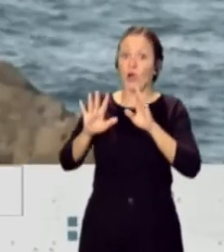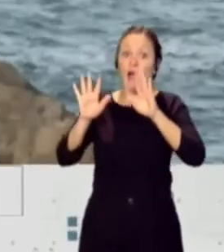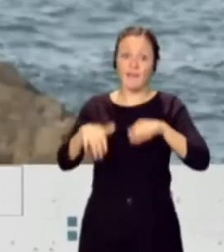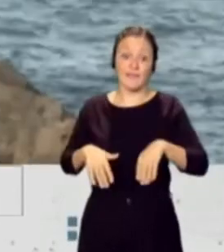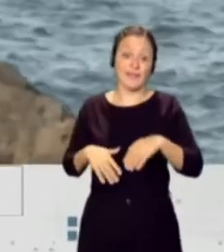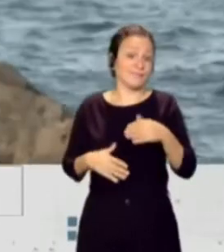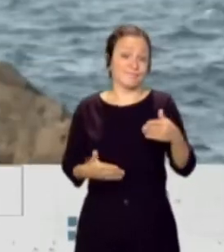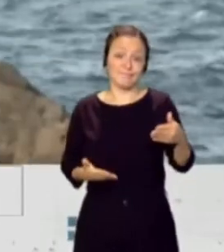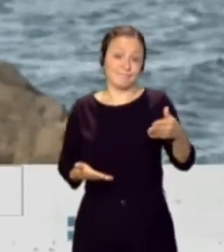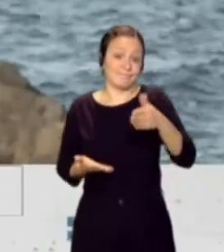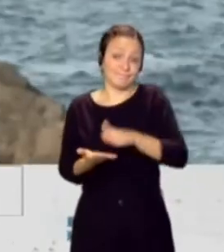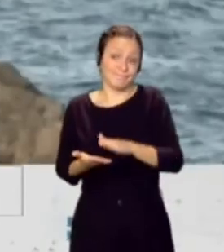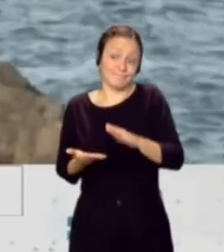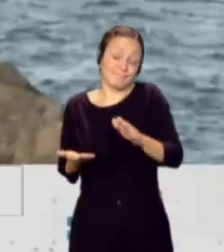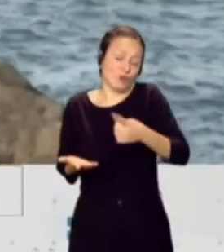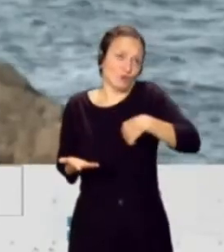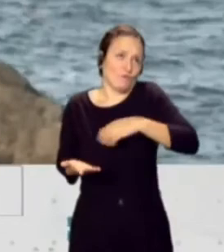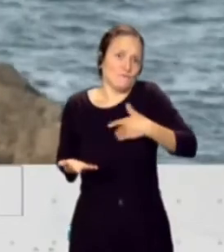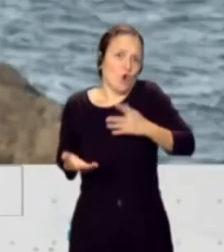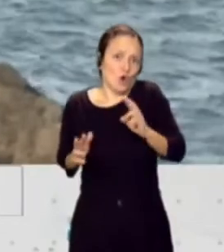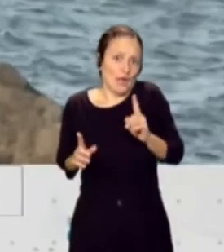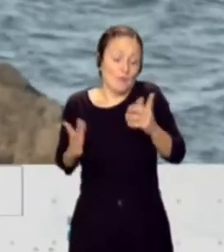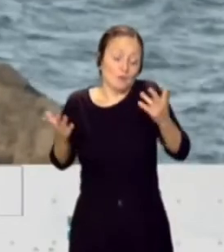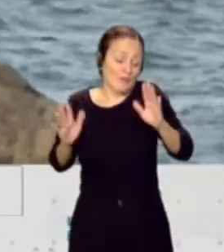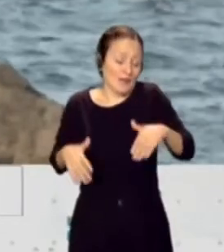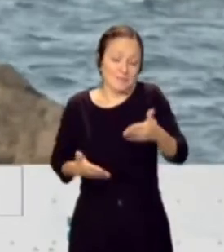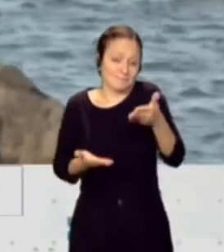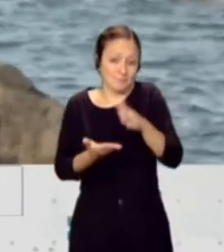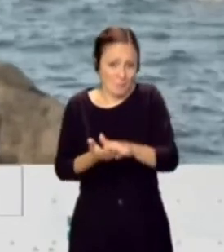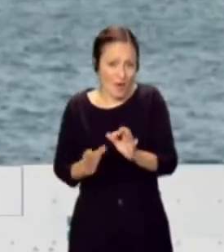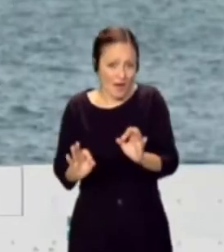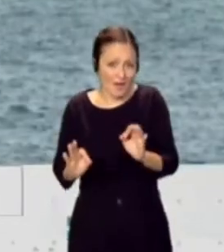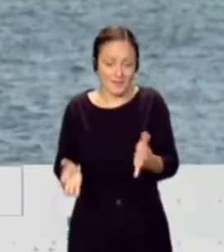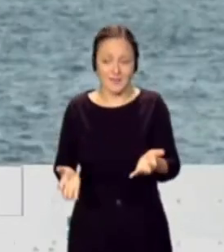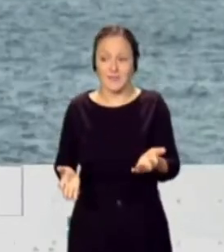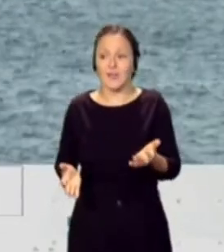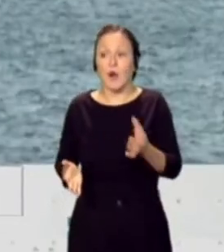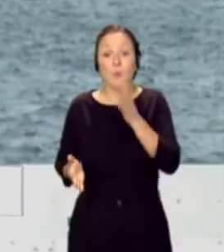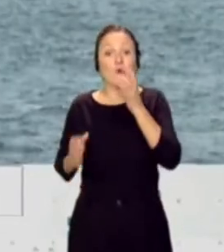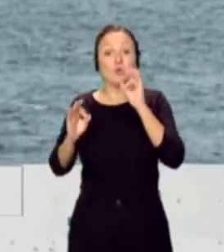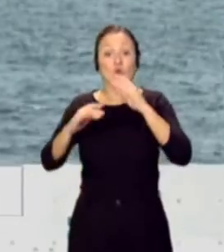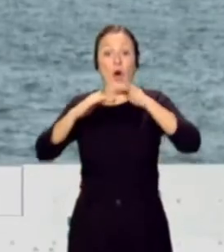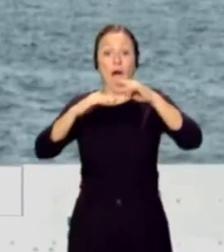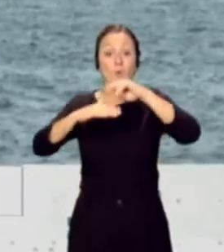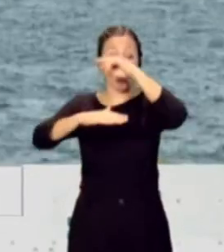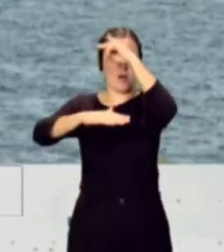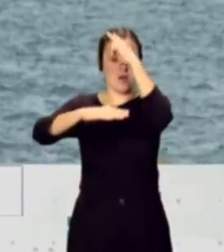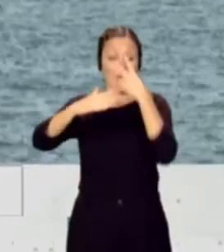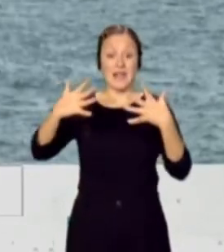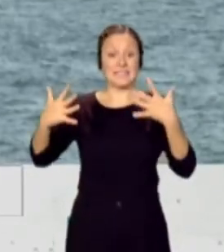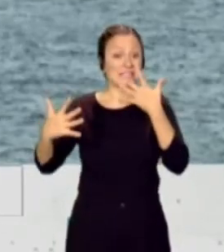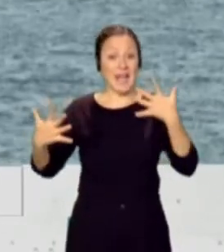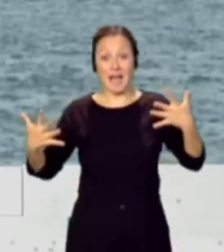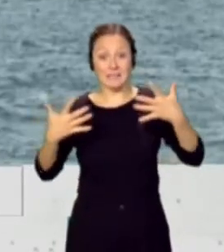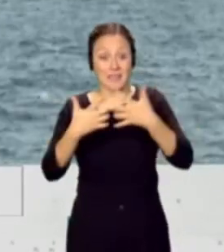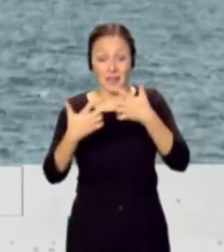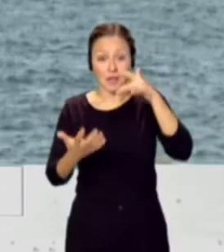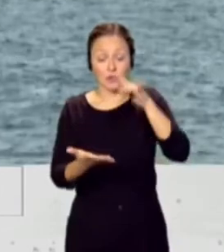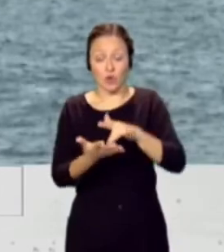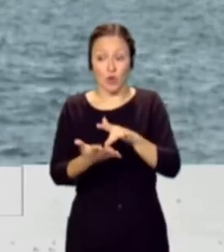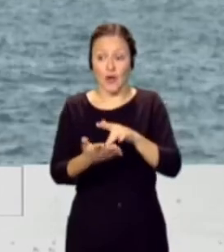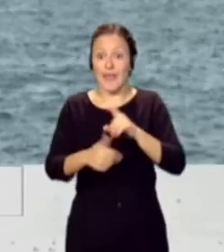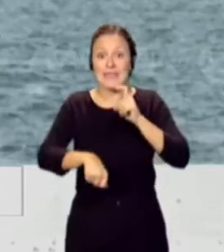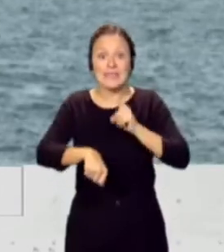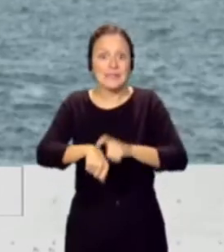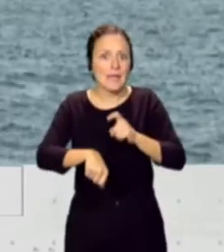un desenlace que a nadie nos gustaría, Con ese resultado de muerte. Porque cuando se está en el agua, cuando se sufre un accidente de este tipo en el agua, el